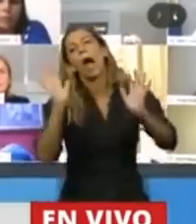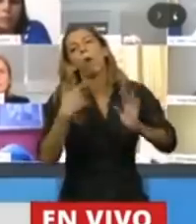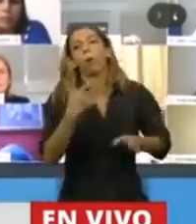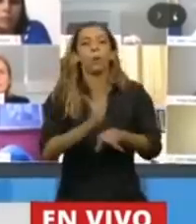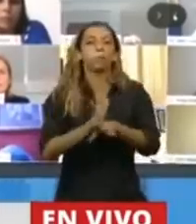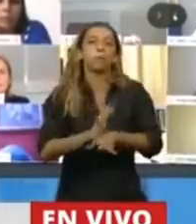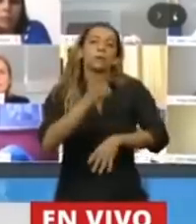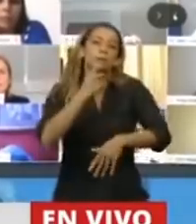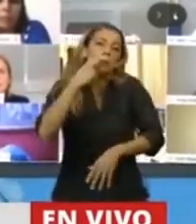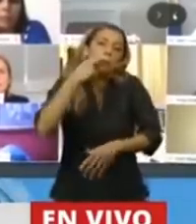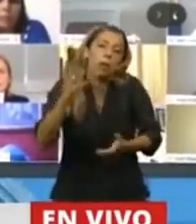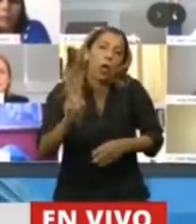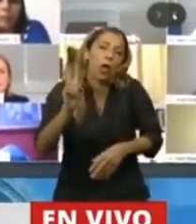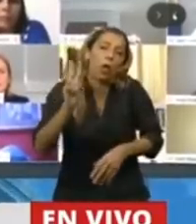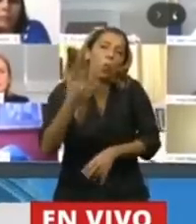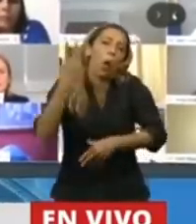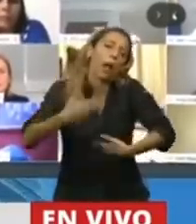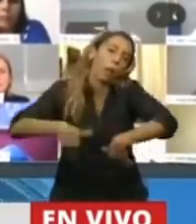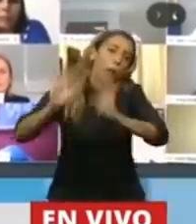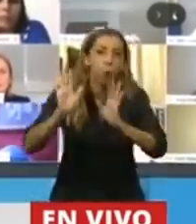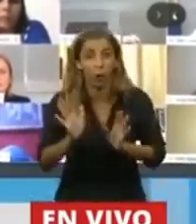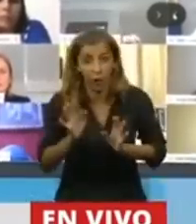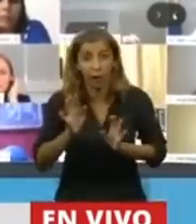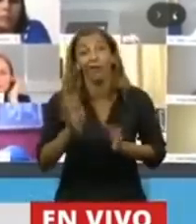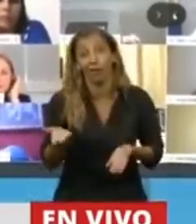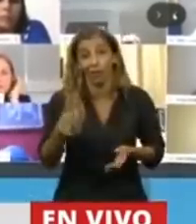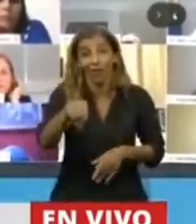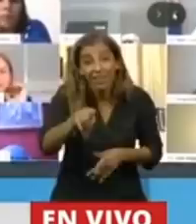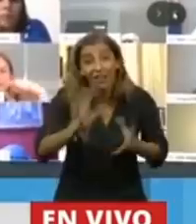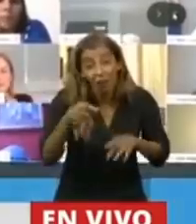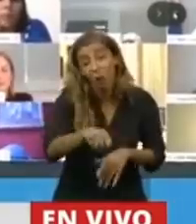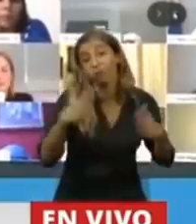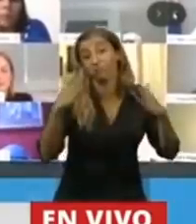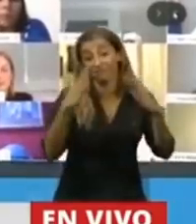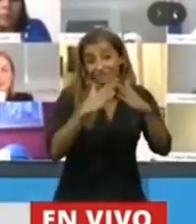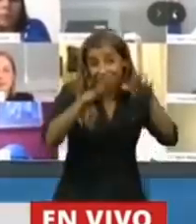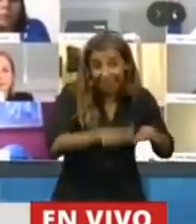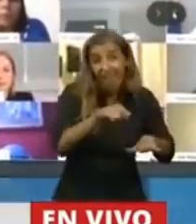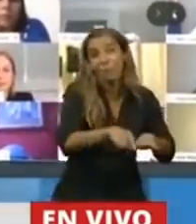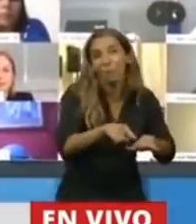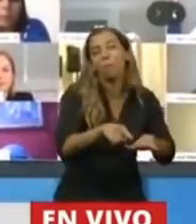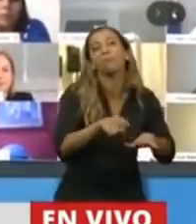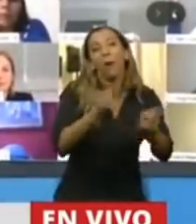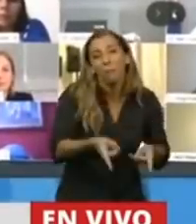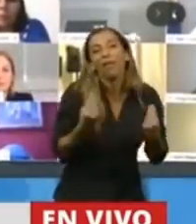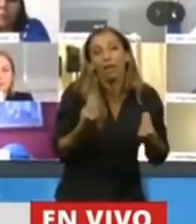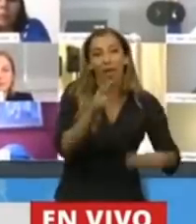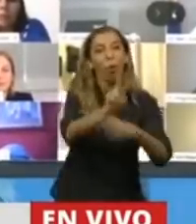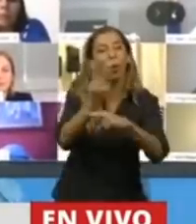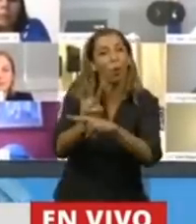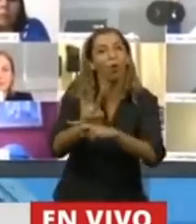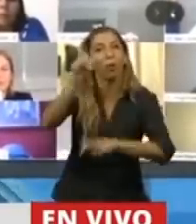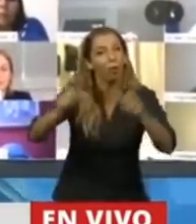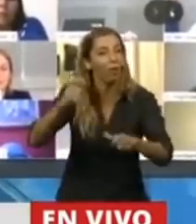morir, porque la cuarentena es cuidar a la gente también. La cuarentena lo que implicó, en muchos sentidos, saben qué fue, que la carga viral